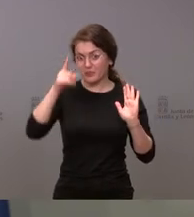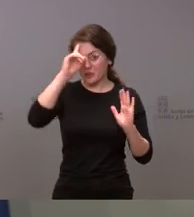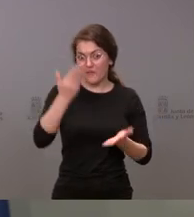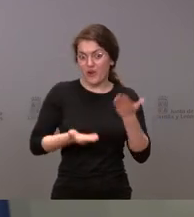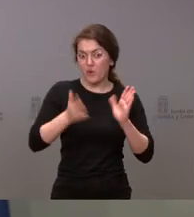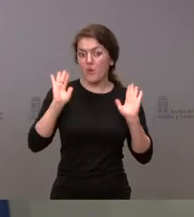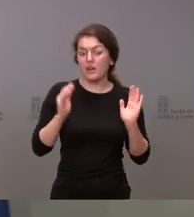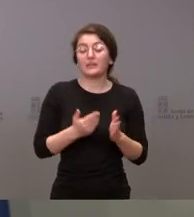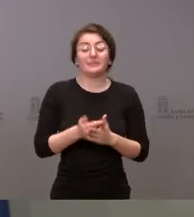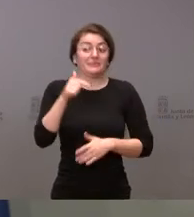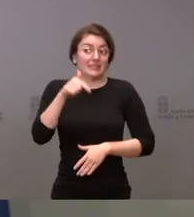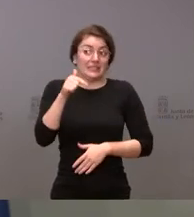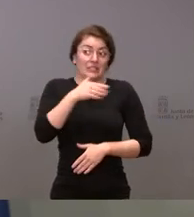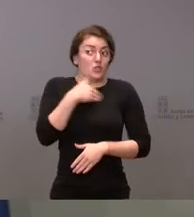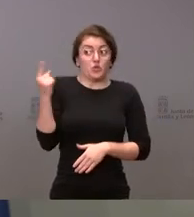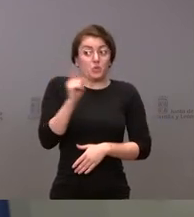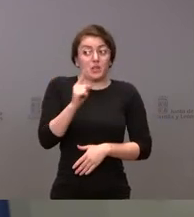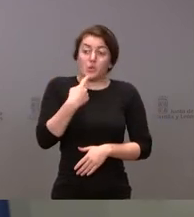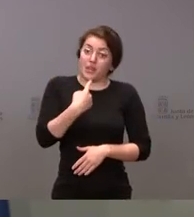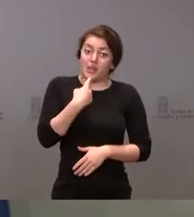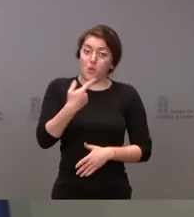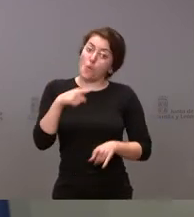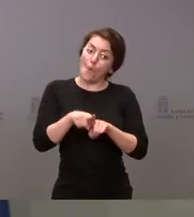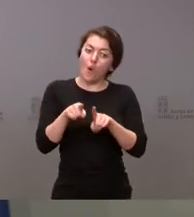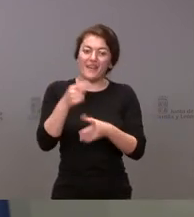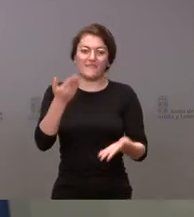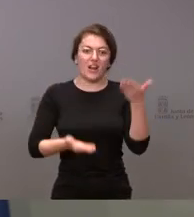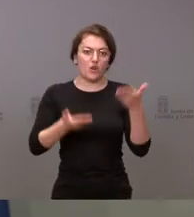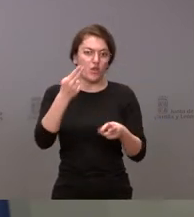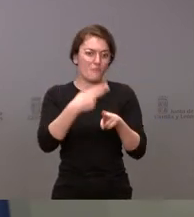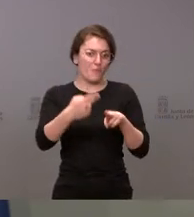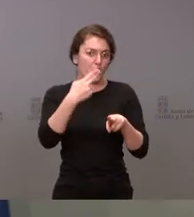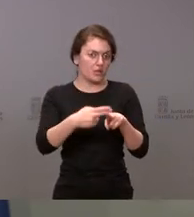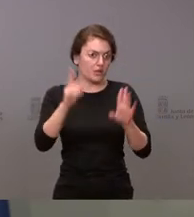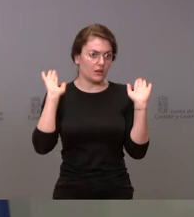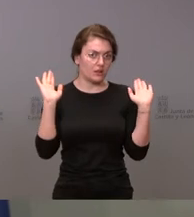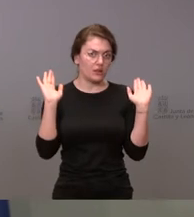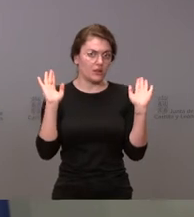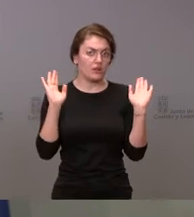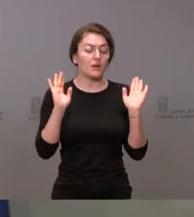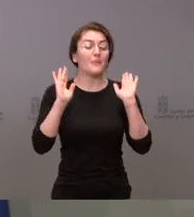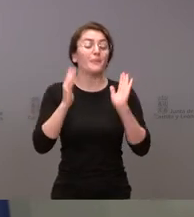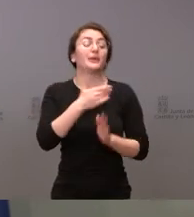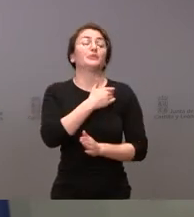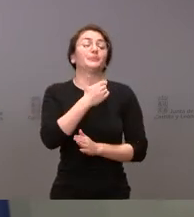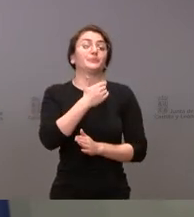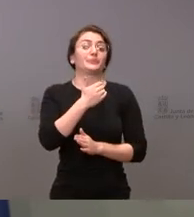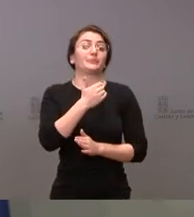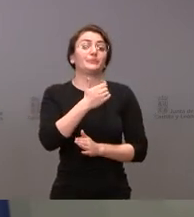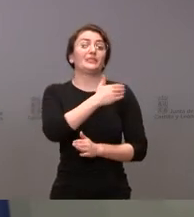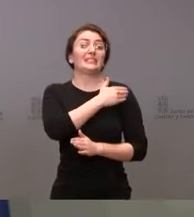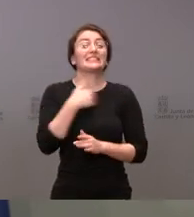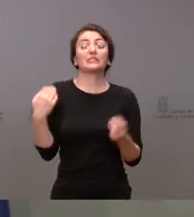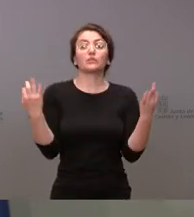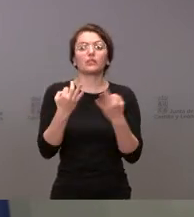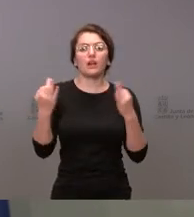hacer una valoración política y menos de lo que haga cualquier partido político. Pero sí que desde aquí lo que hacemos es un llamamiento al